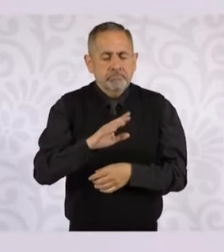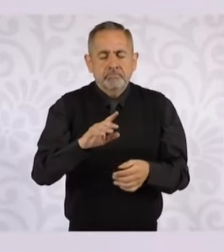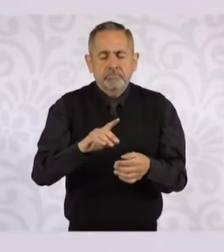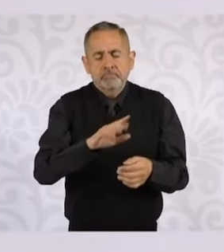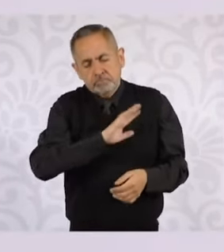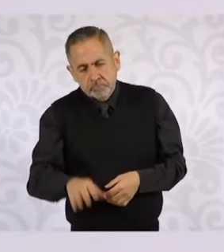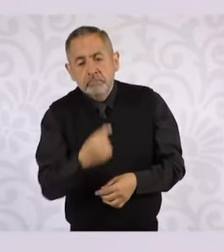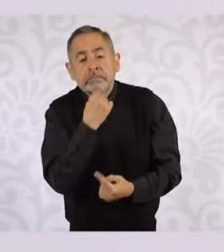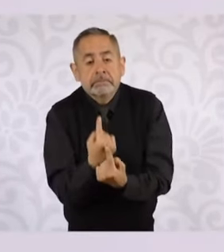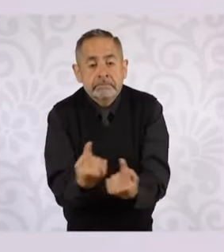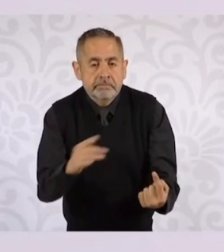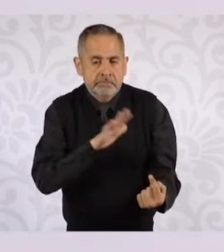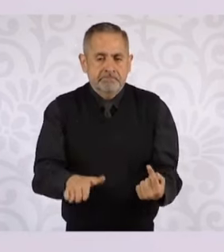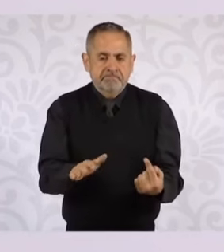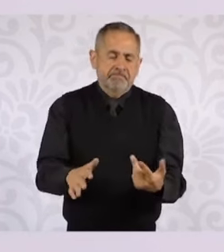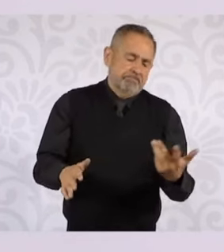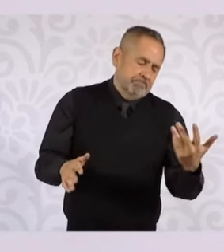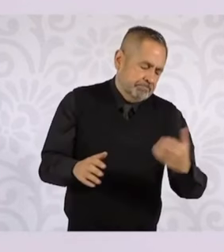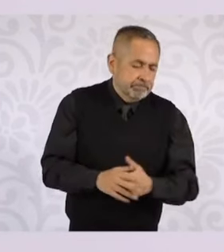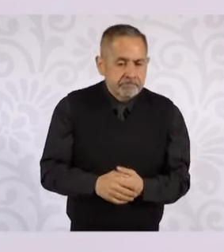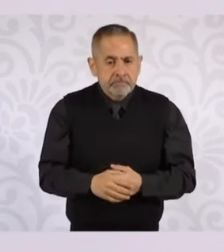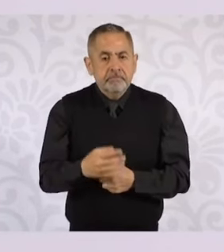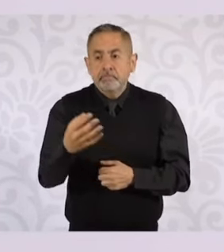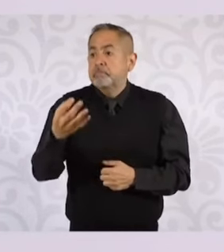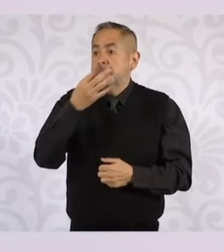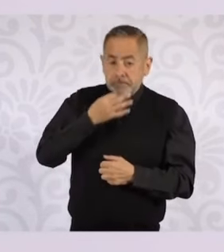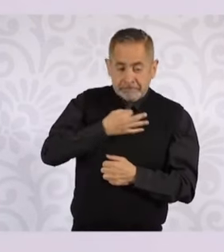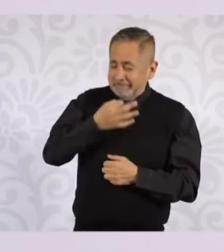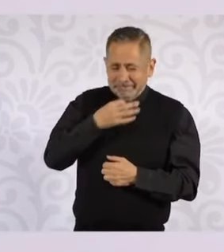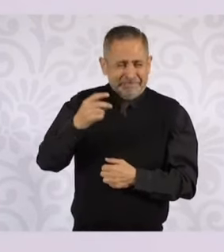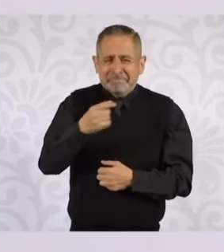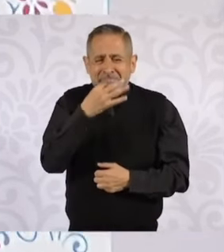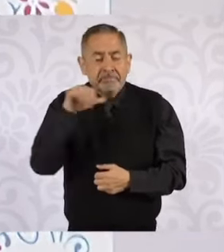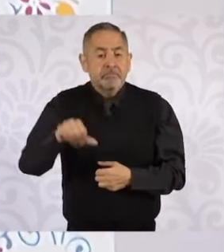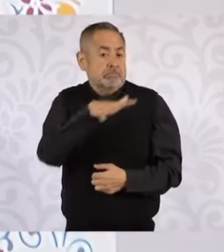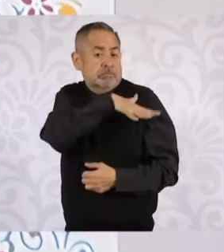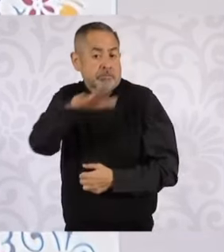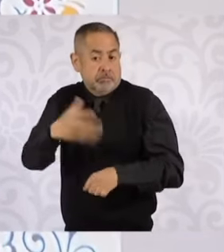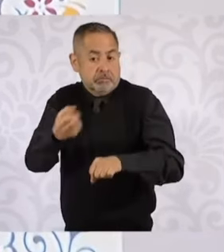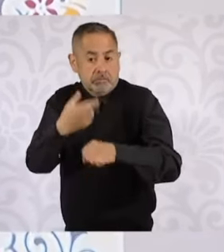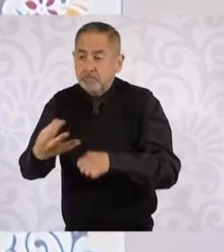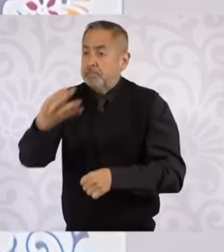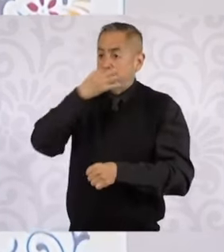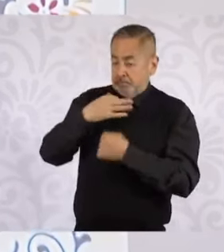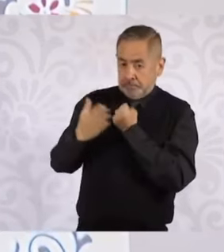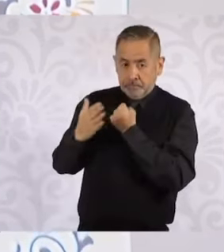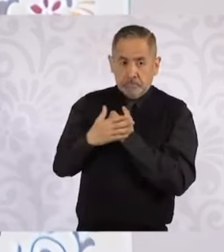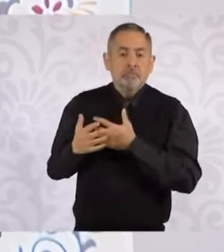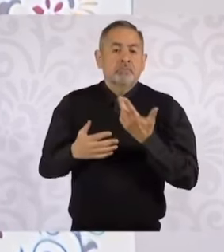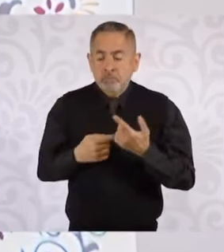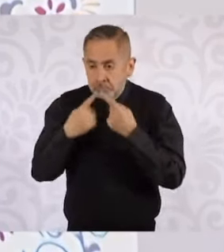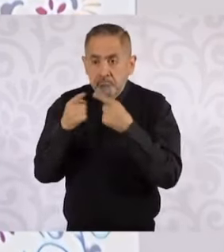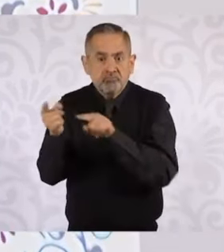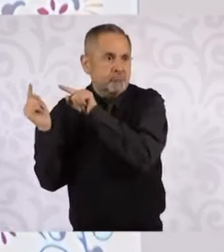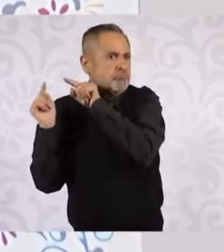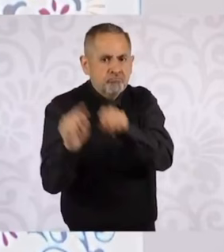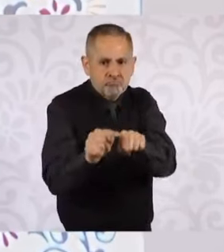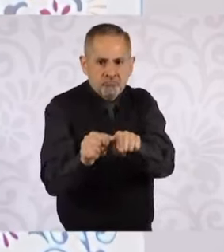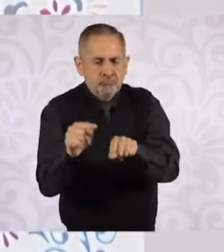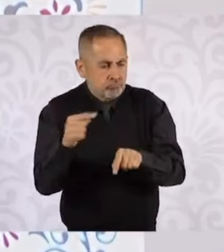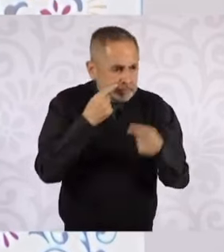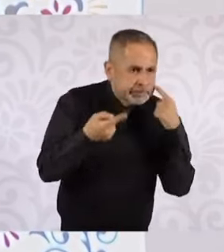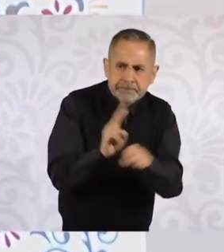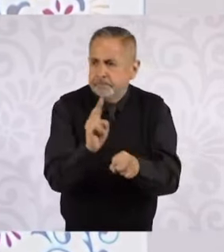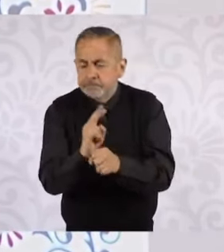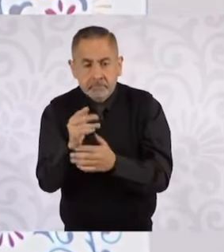En ambos casos, desde el primer momento fue informada por el general secretario y de parte de él de inmediato se presentaron todas